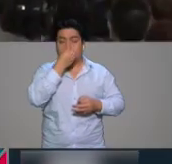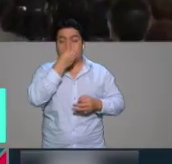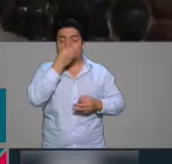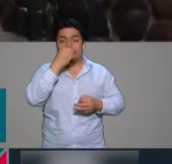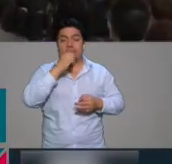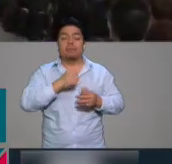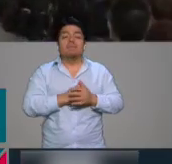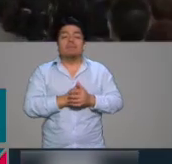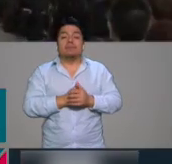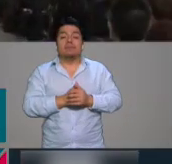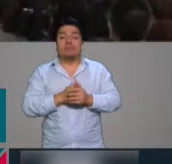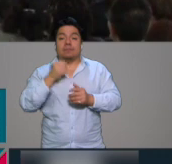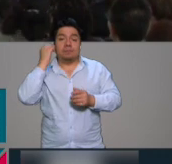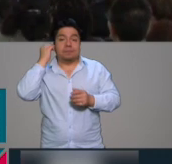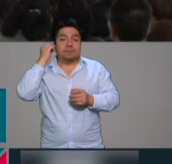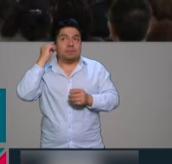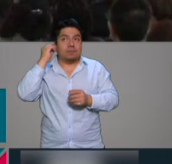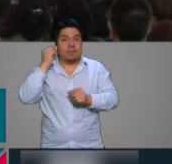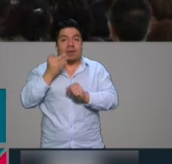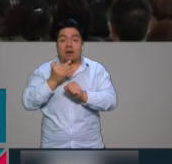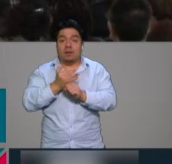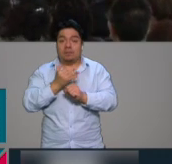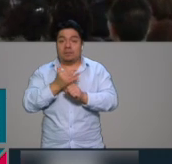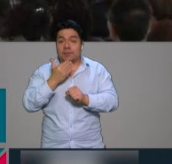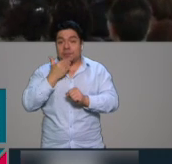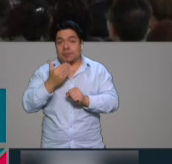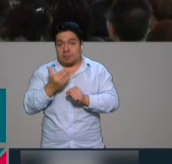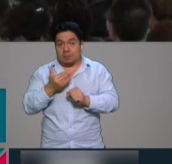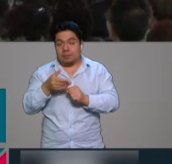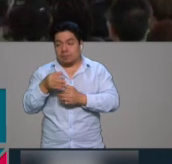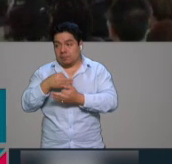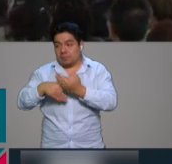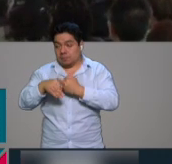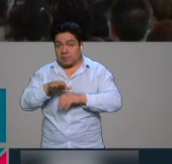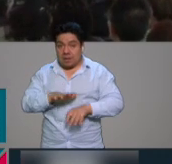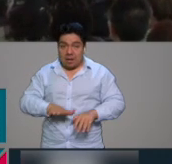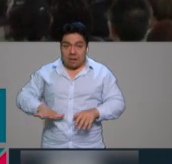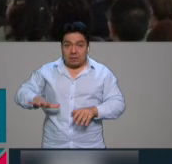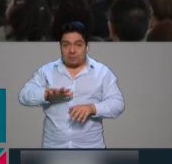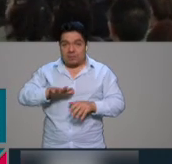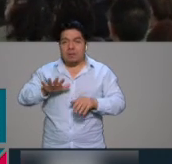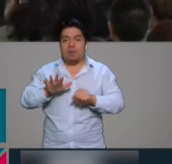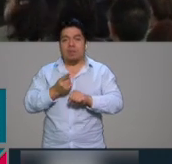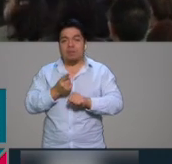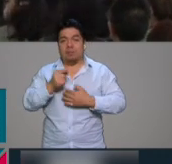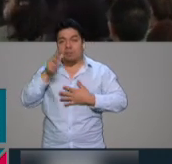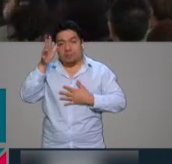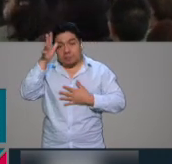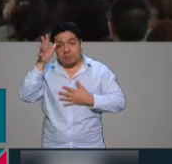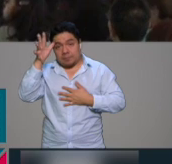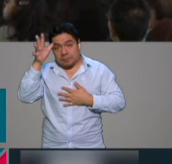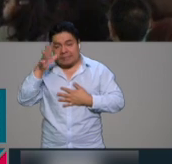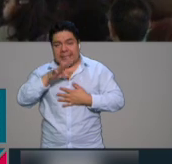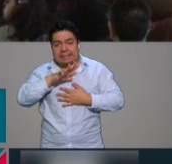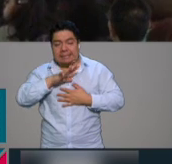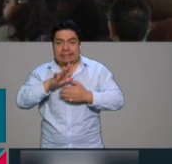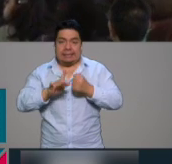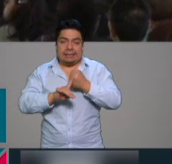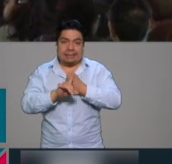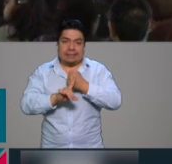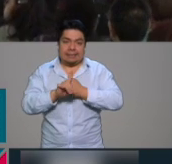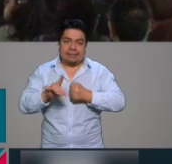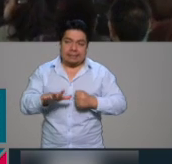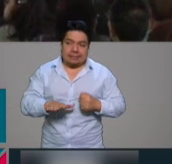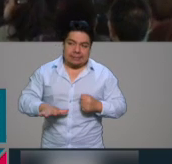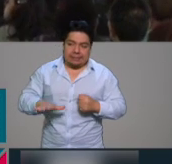Una obra muy buena, nos ayuda en la zona, porque Cuauhtémoc se ha visto afectado, es de las zonas